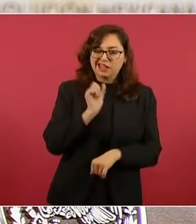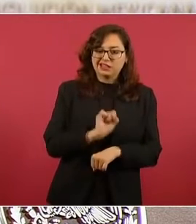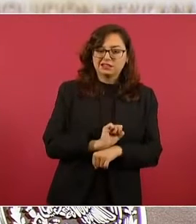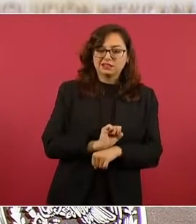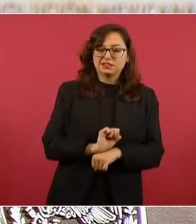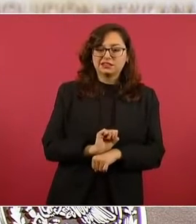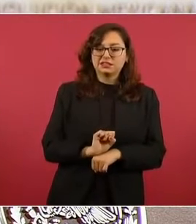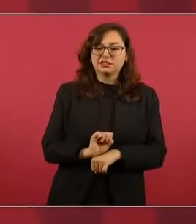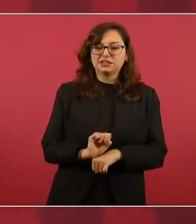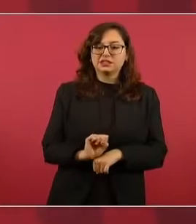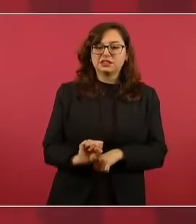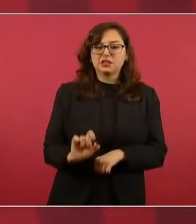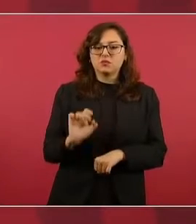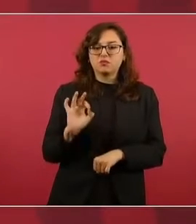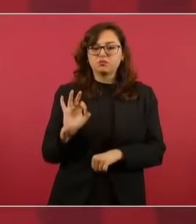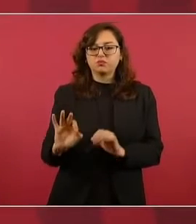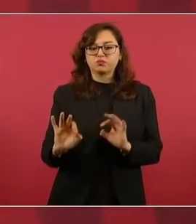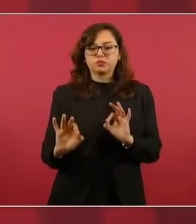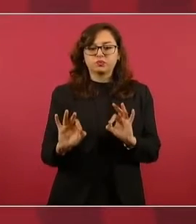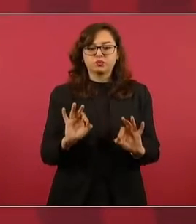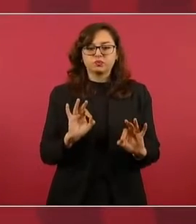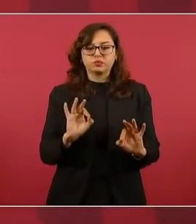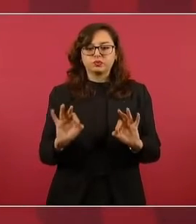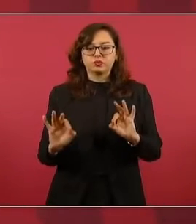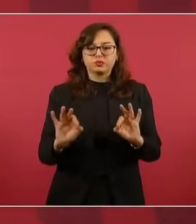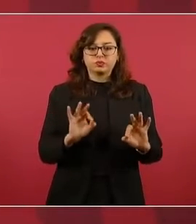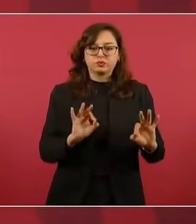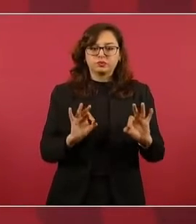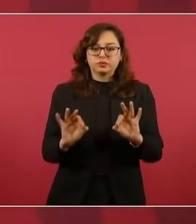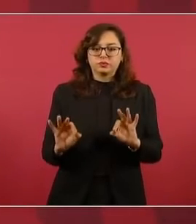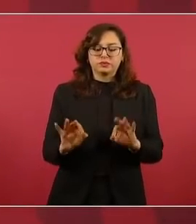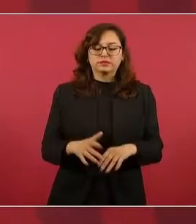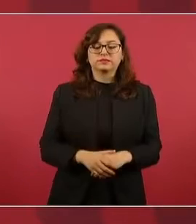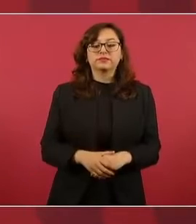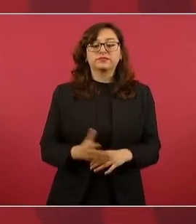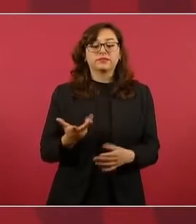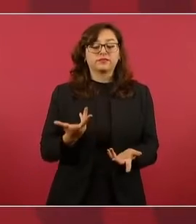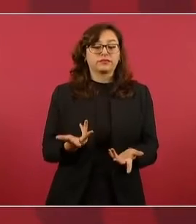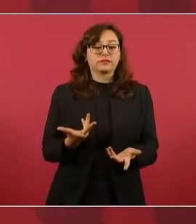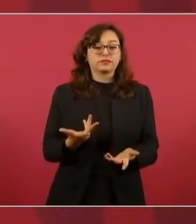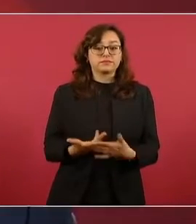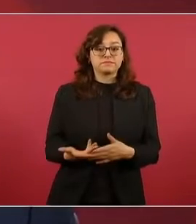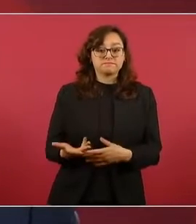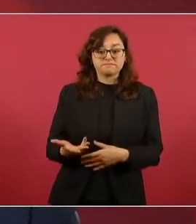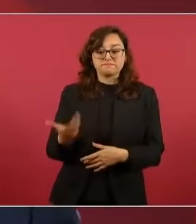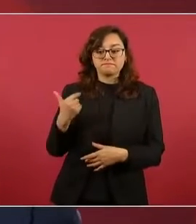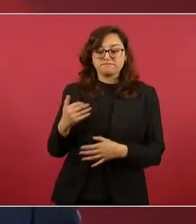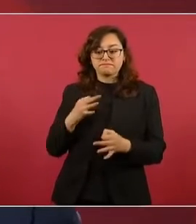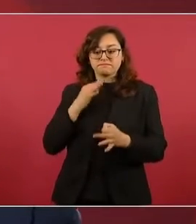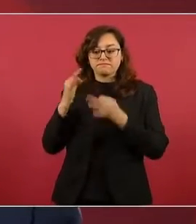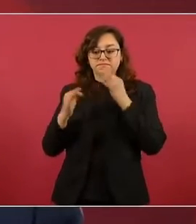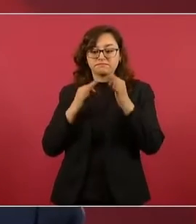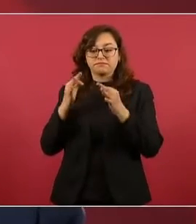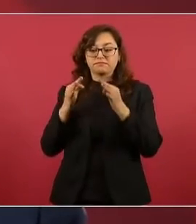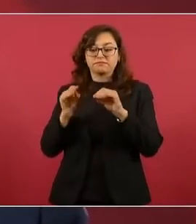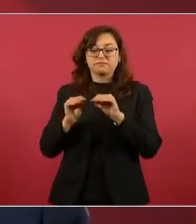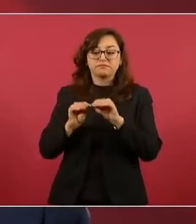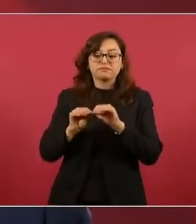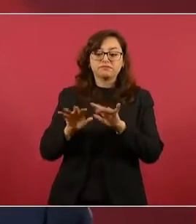Se decía antes, cuando se hablaba de la propaganda y de la opinión pública, mensajes